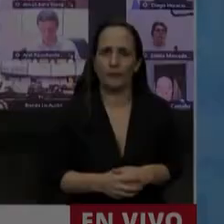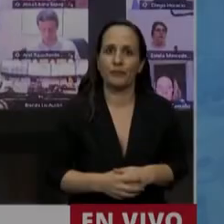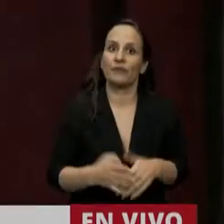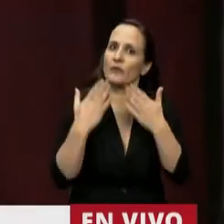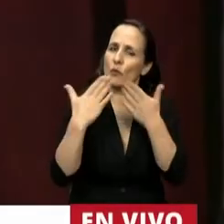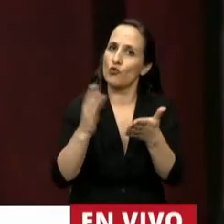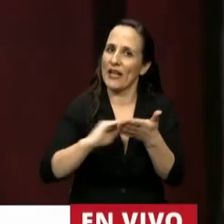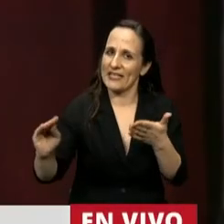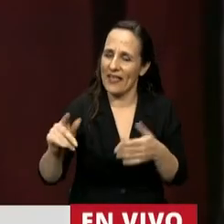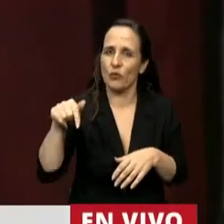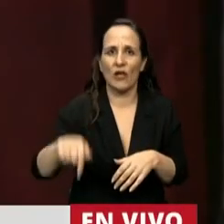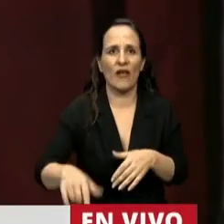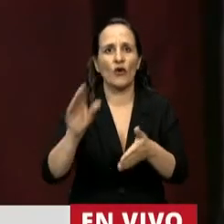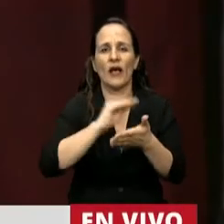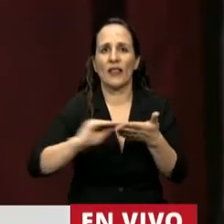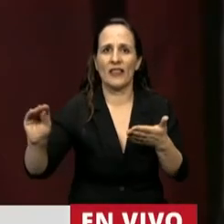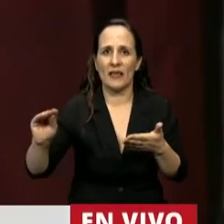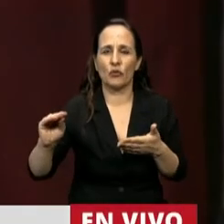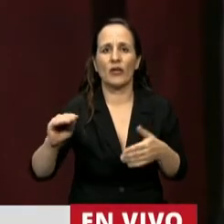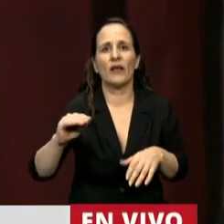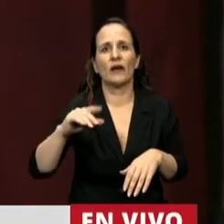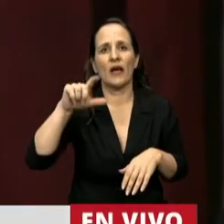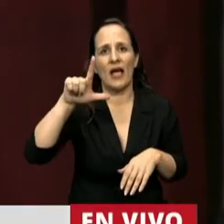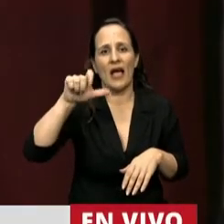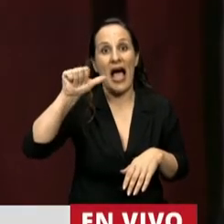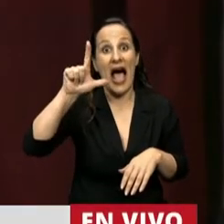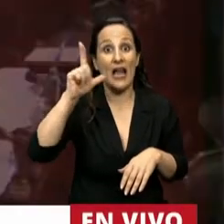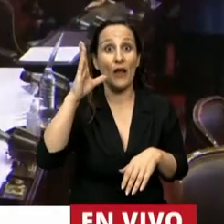Tiene la palabra el diputado Álvaro Cantar.